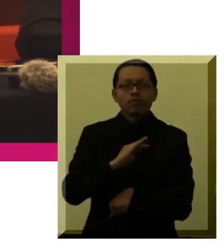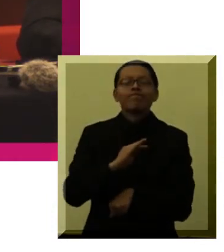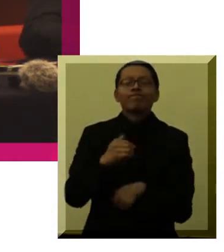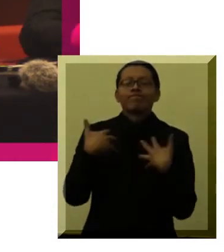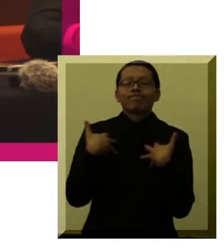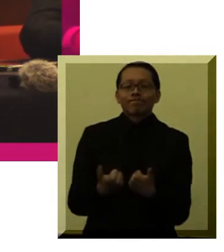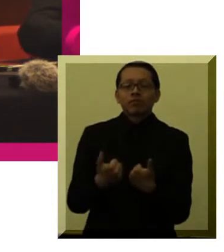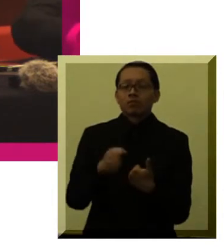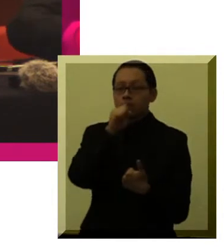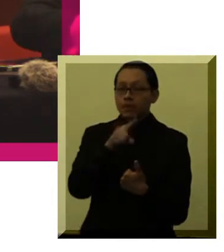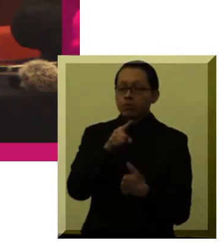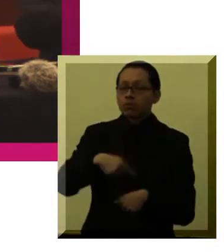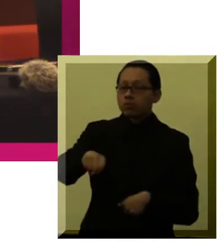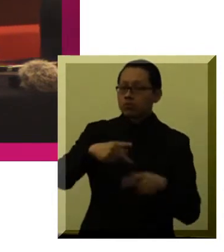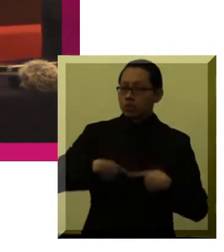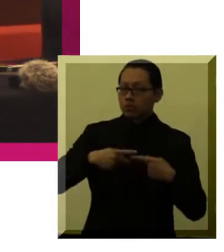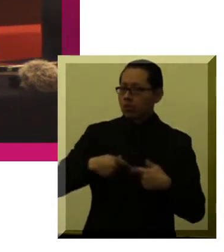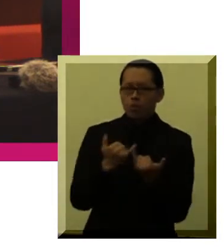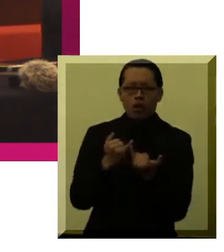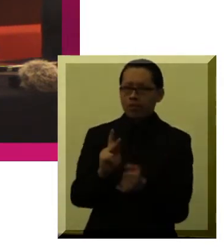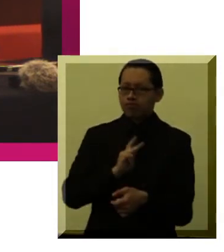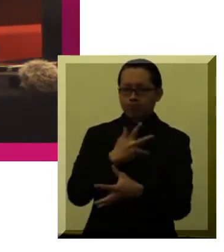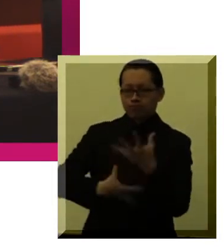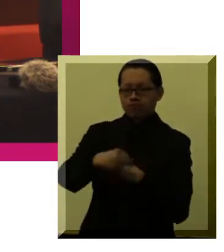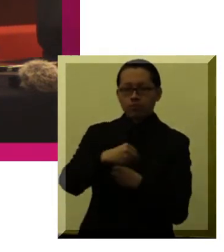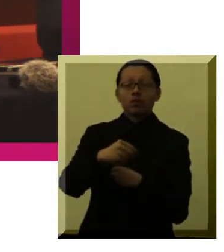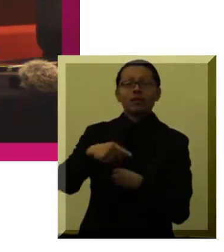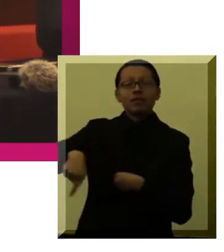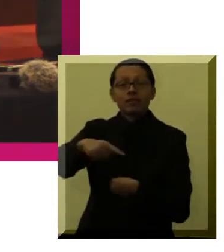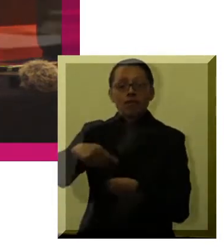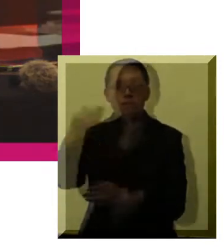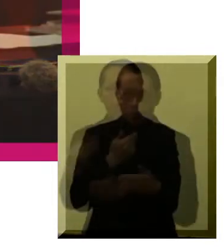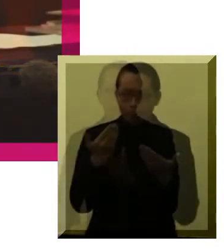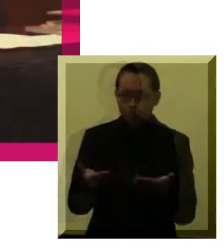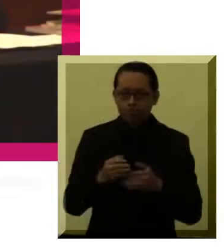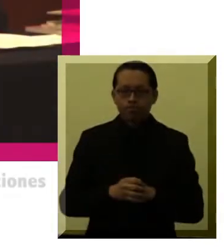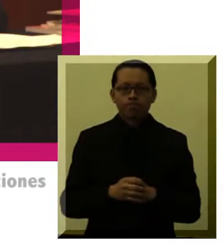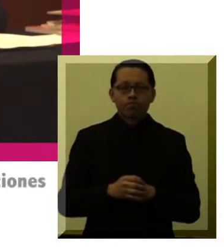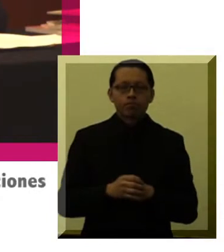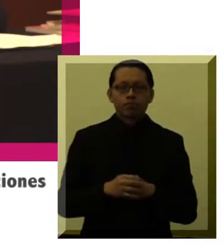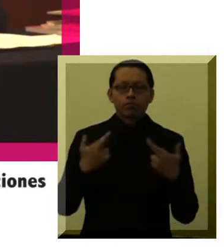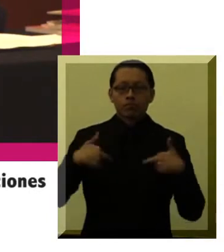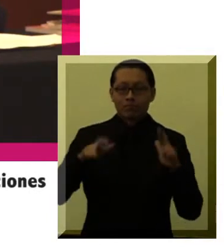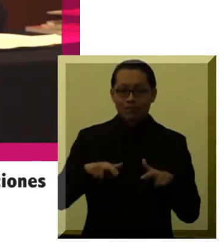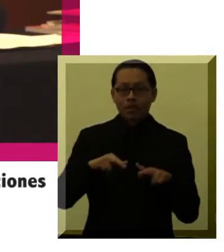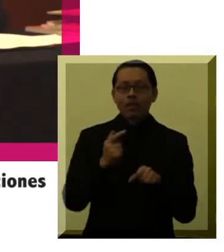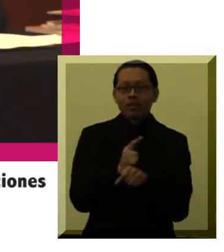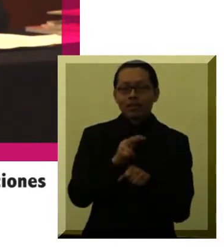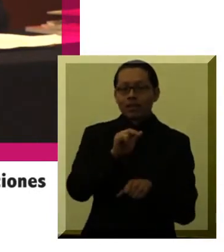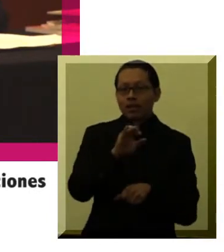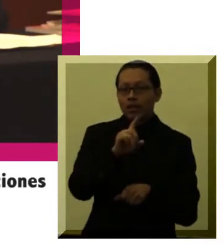el otro somos nosotros y que realmente si falta el otro, faltamos también nosotros. A nombre del señor Ricardo Bucio,